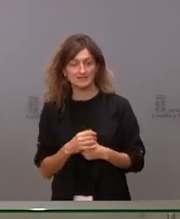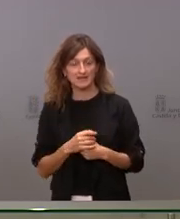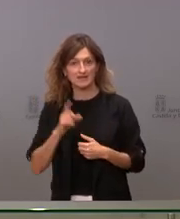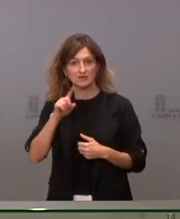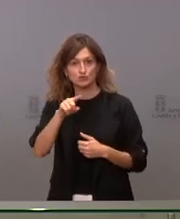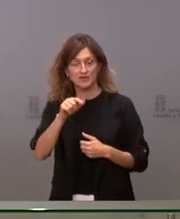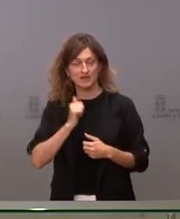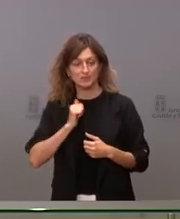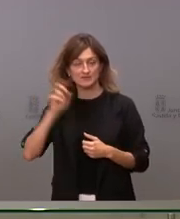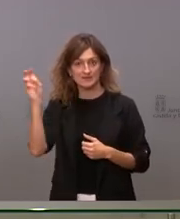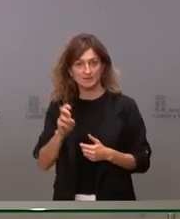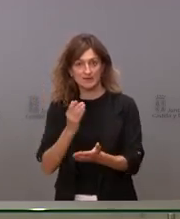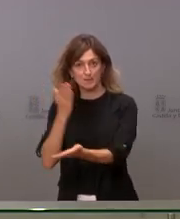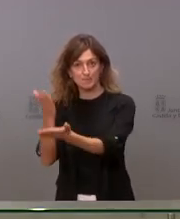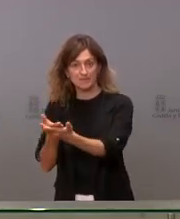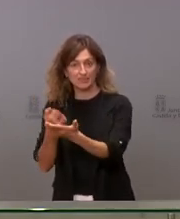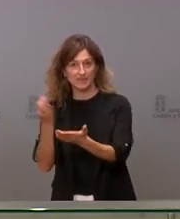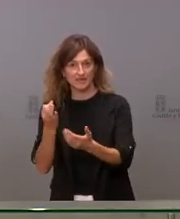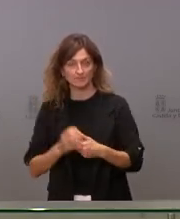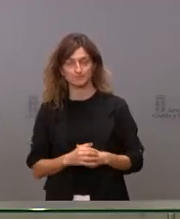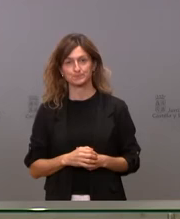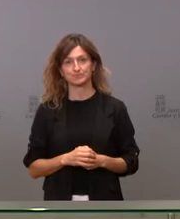pediría aprovechando que vuelve a Castilla y León